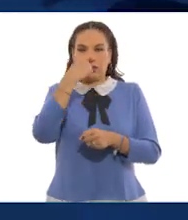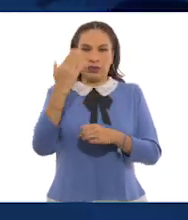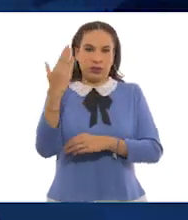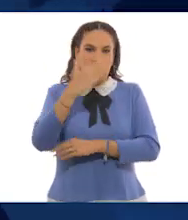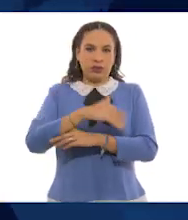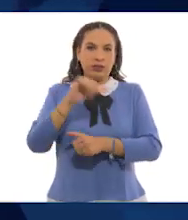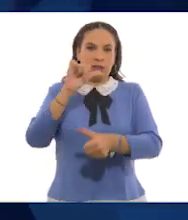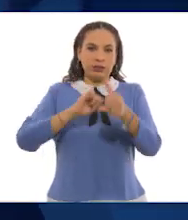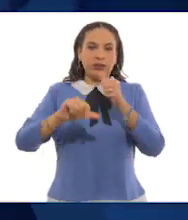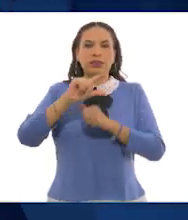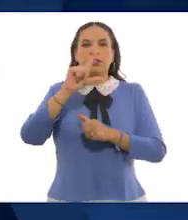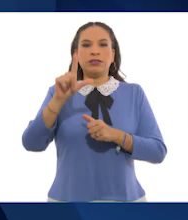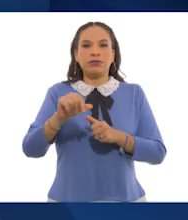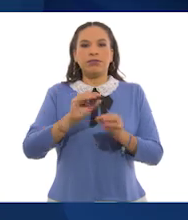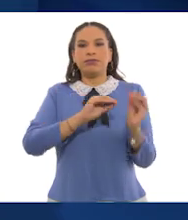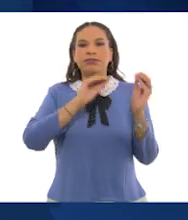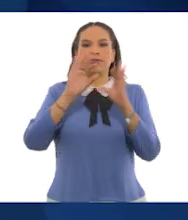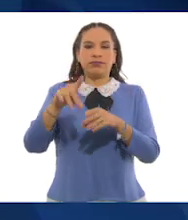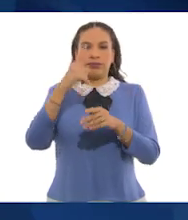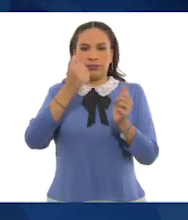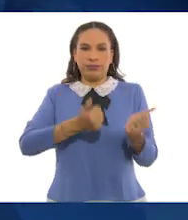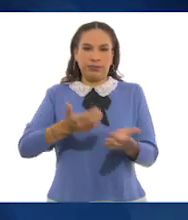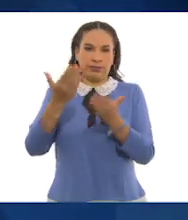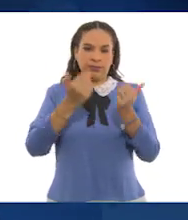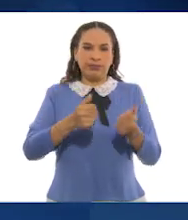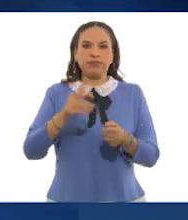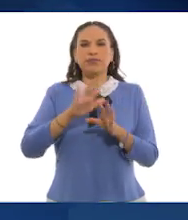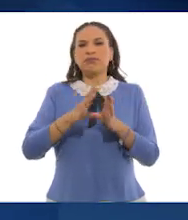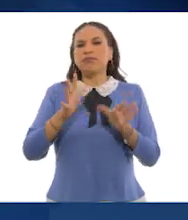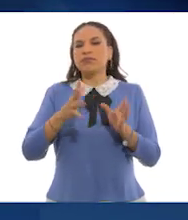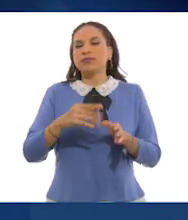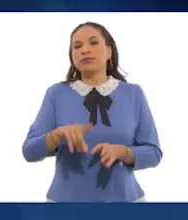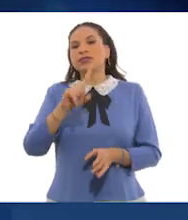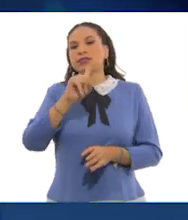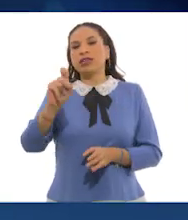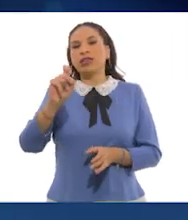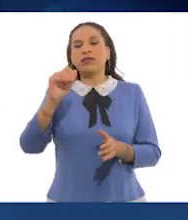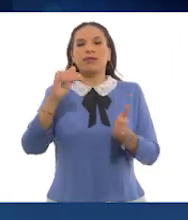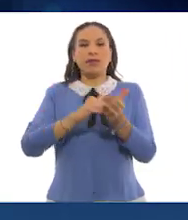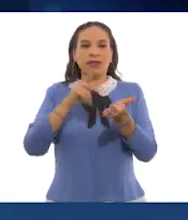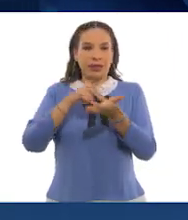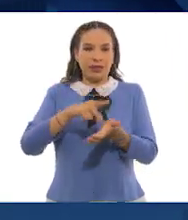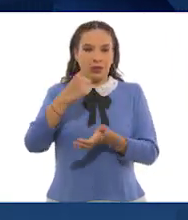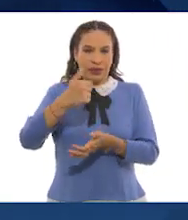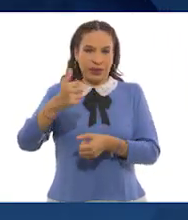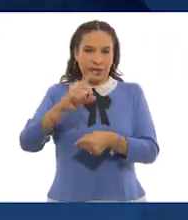para después, posteriormente, mandarlo en los contenedores. Estamos hablando de unas 100 toneladas por día.